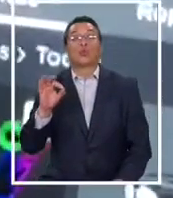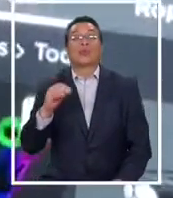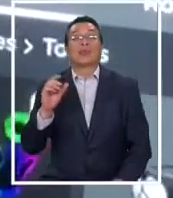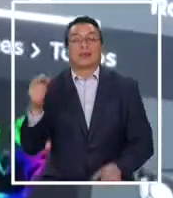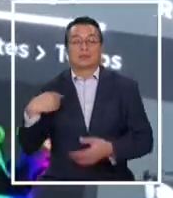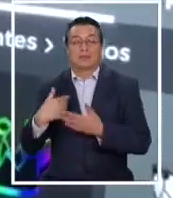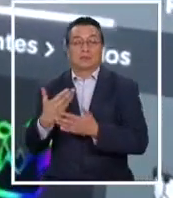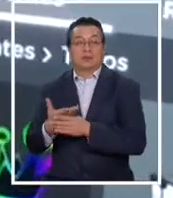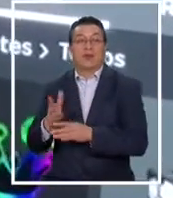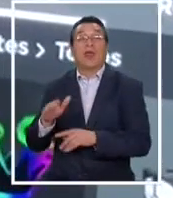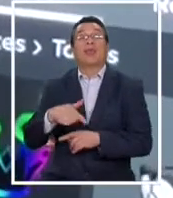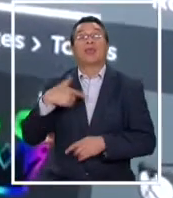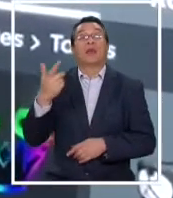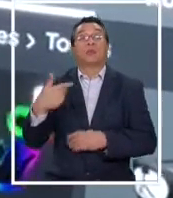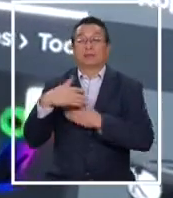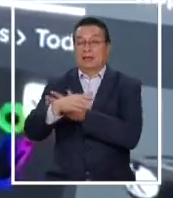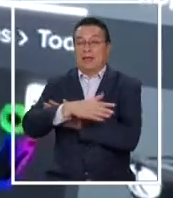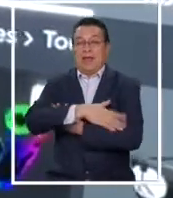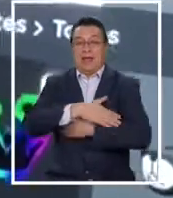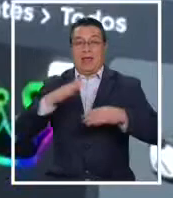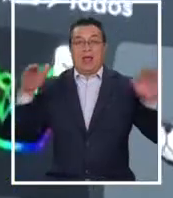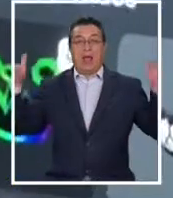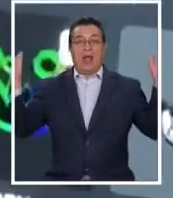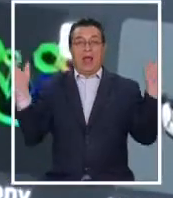empecé a comprarme mis alas.